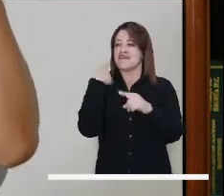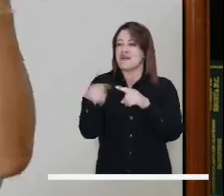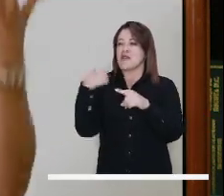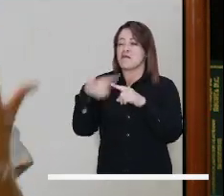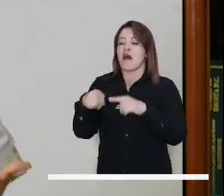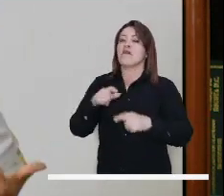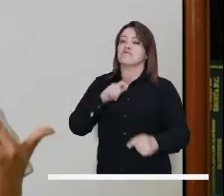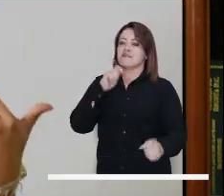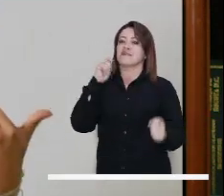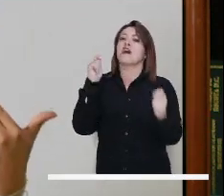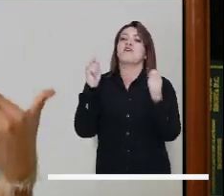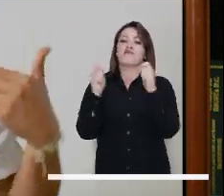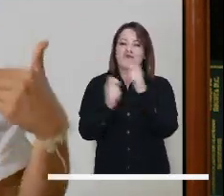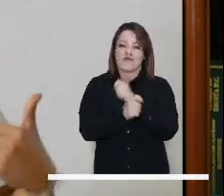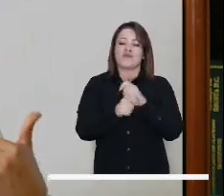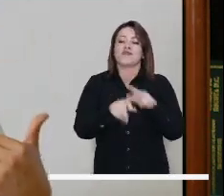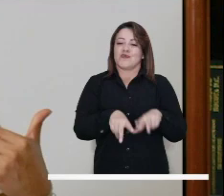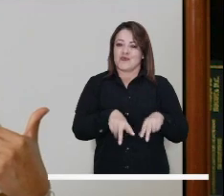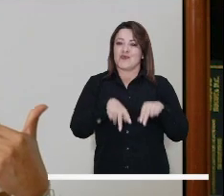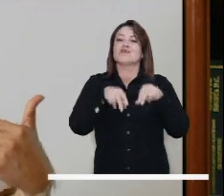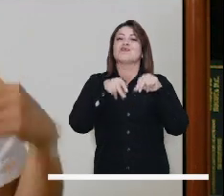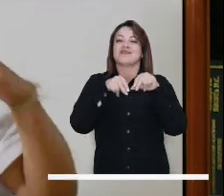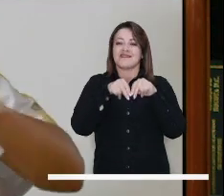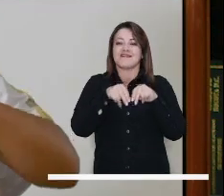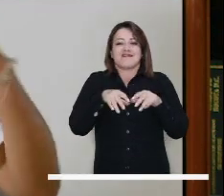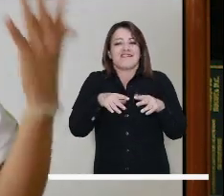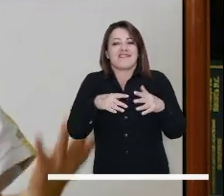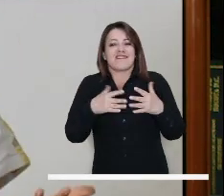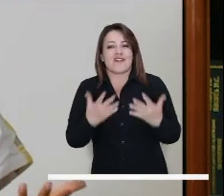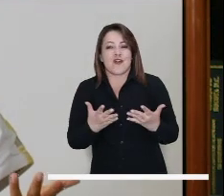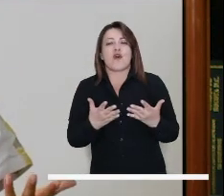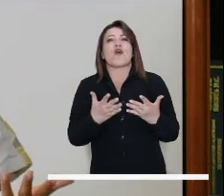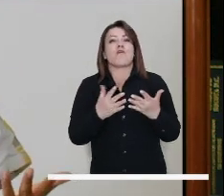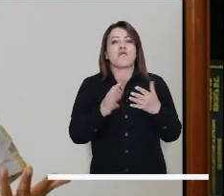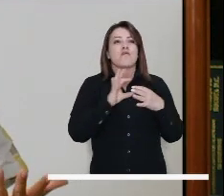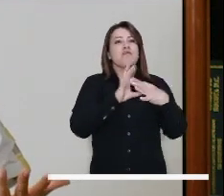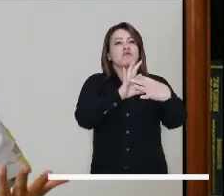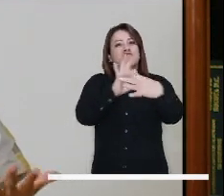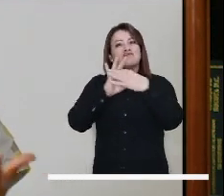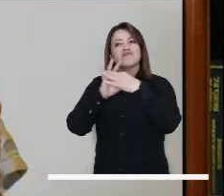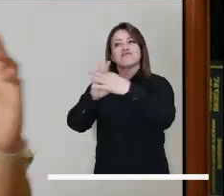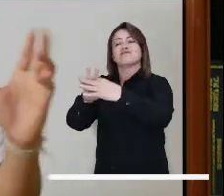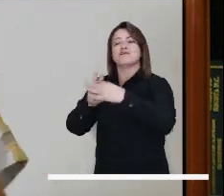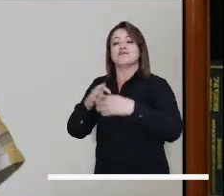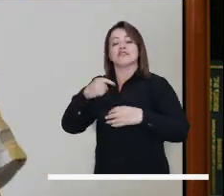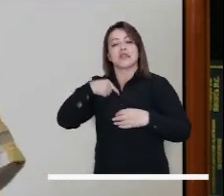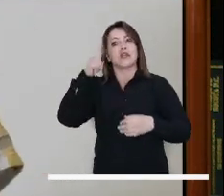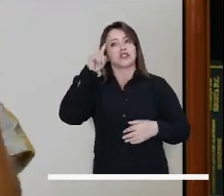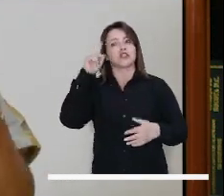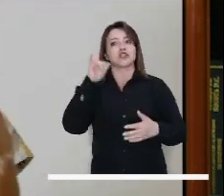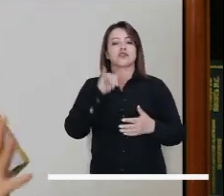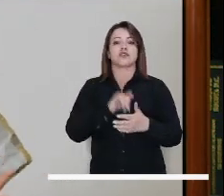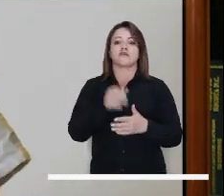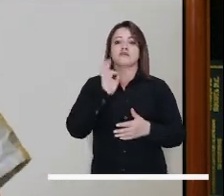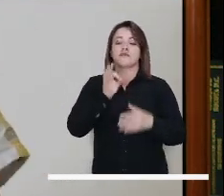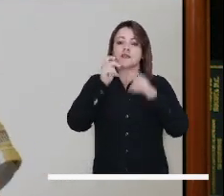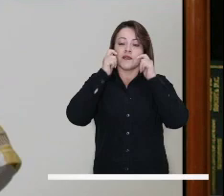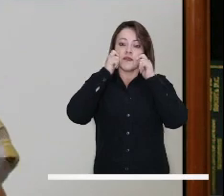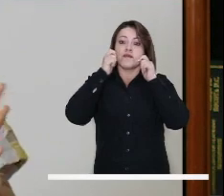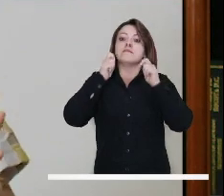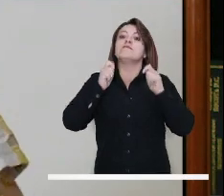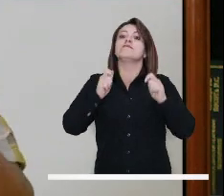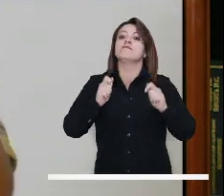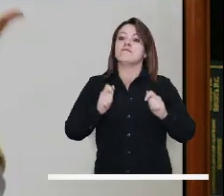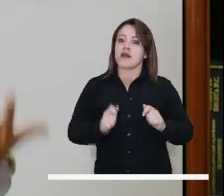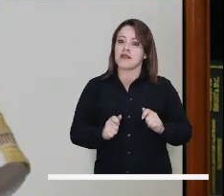a una transformación desde la sociedad para entender todas nuestras interrelaciones. Y yo creo que cada vez más la